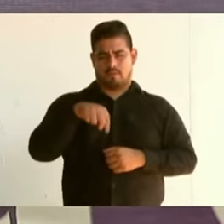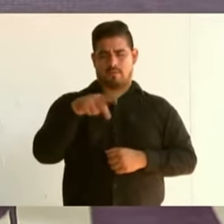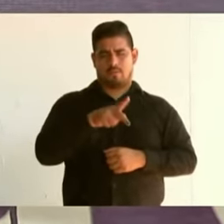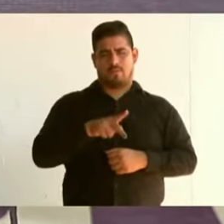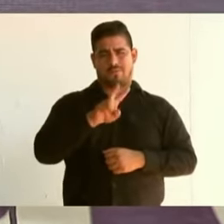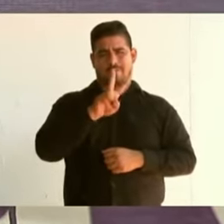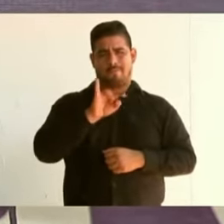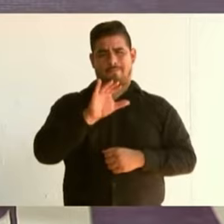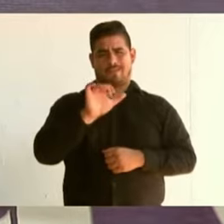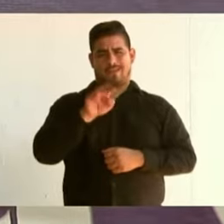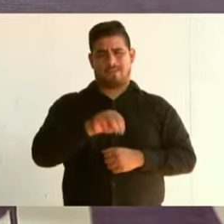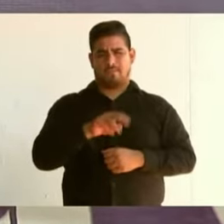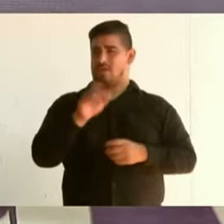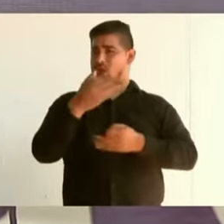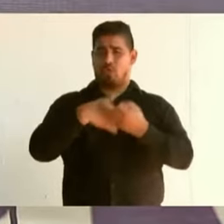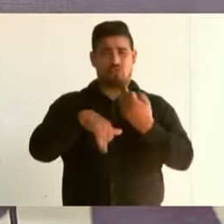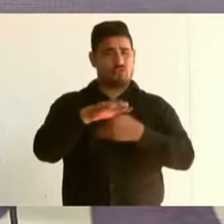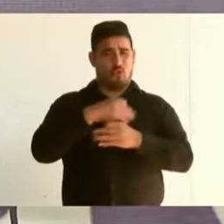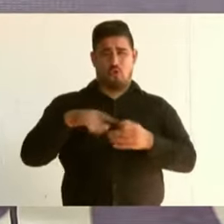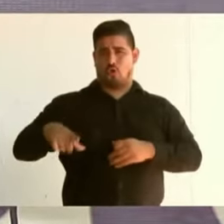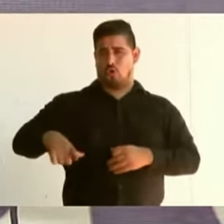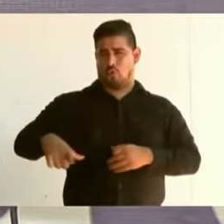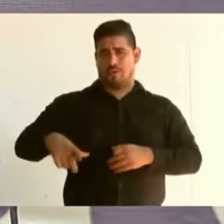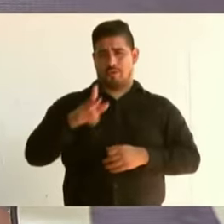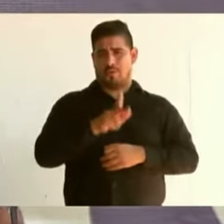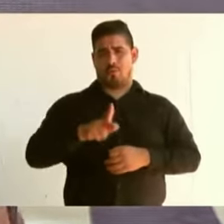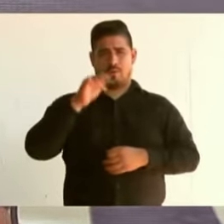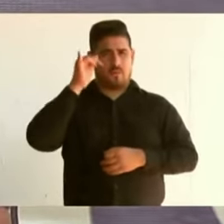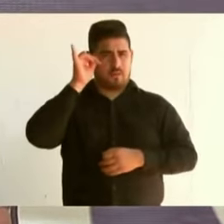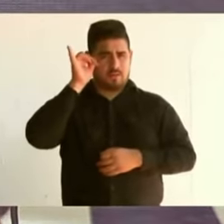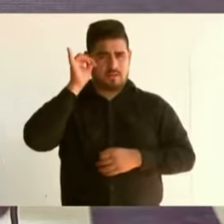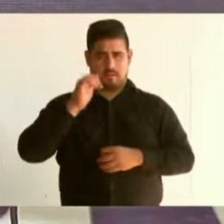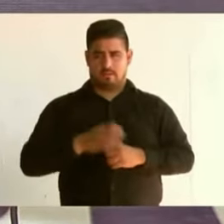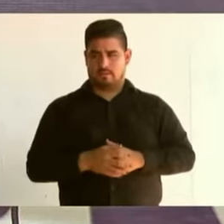todos los gobernadores tradicionales del pueblo yaqui.